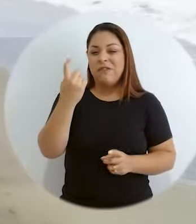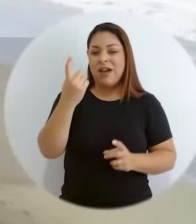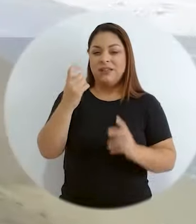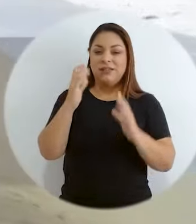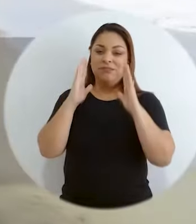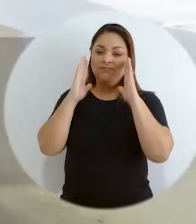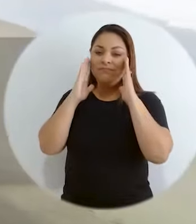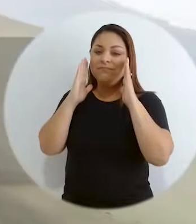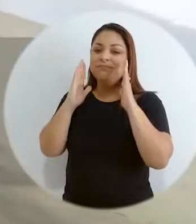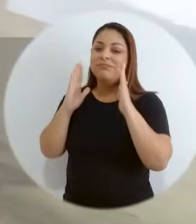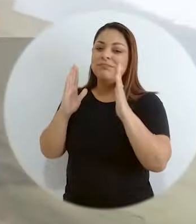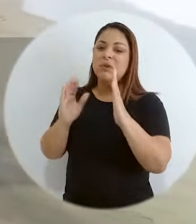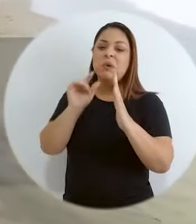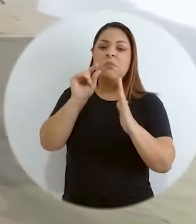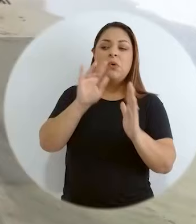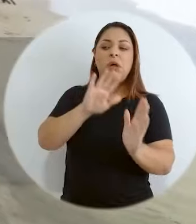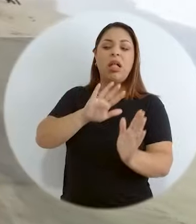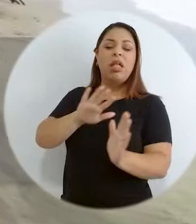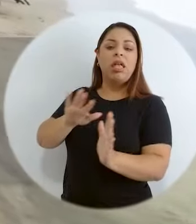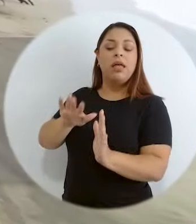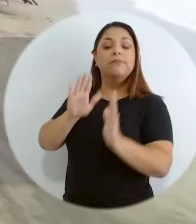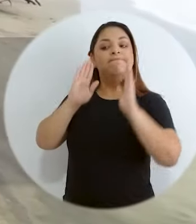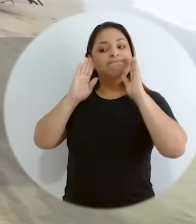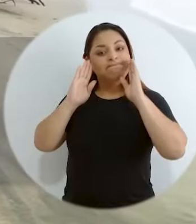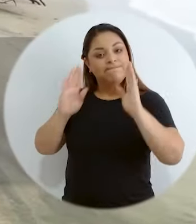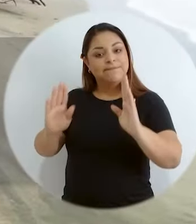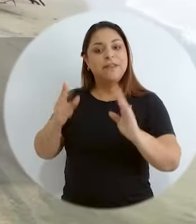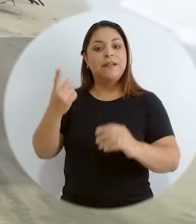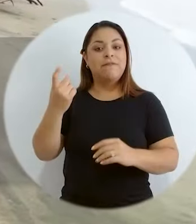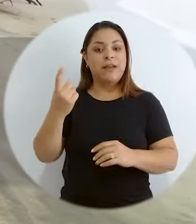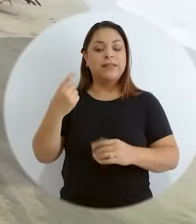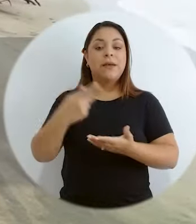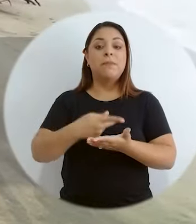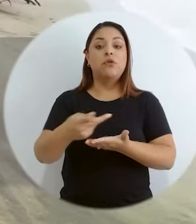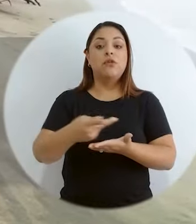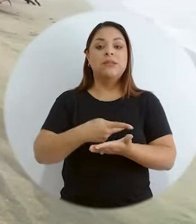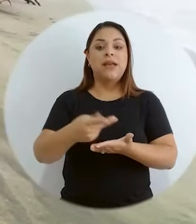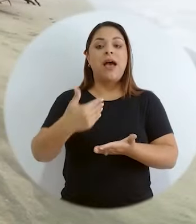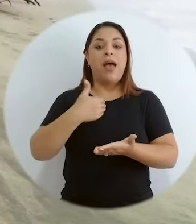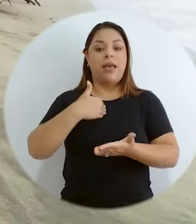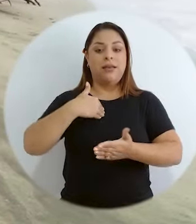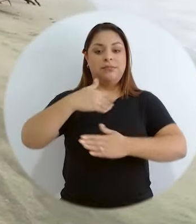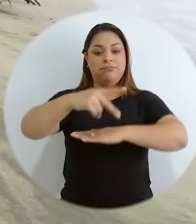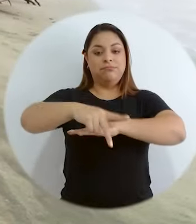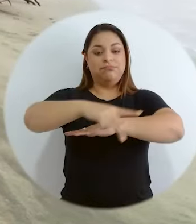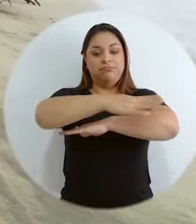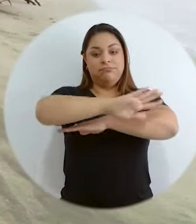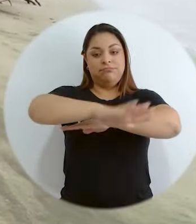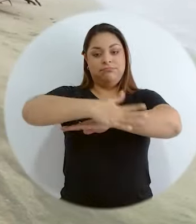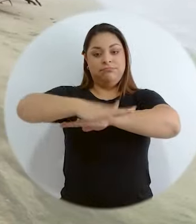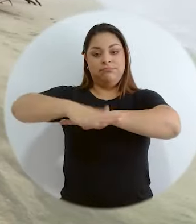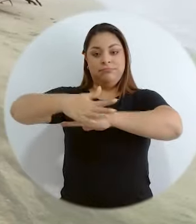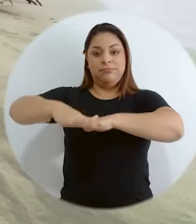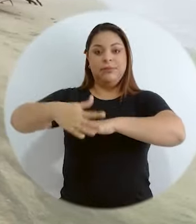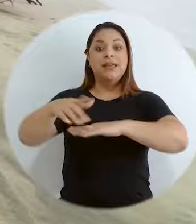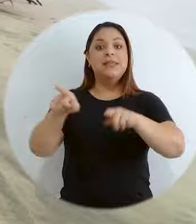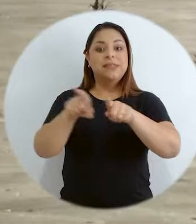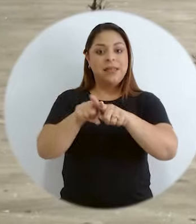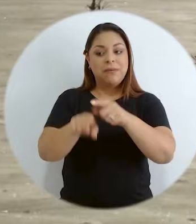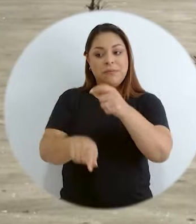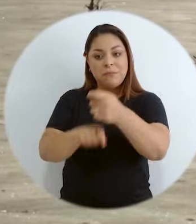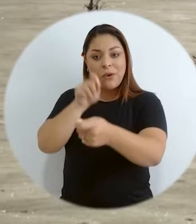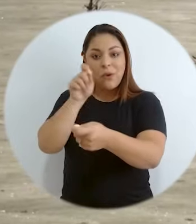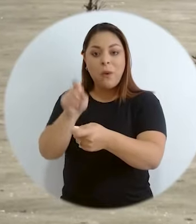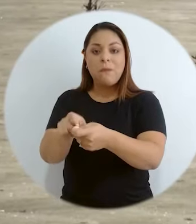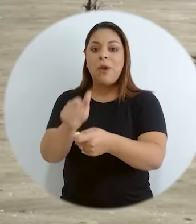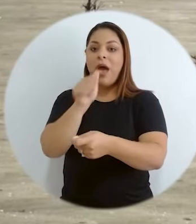le hemos prestado la debida atención a las provincias costeras y desde luego a lo que es el mar, a lo